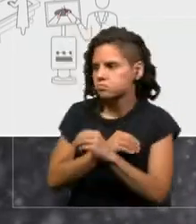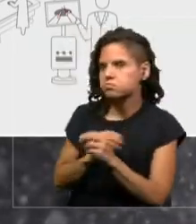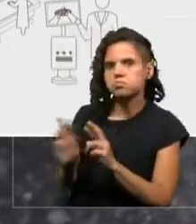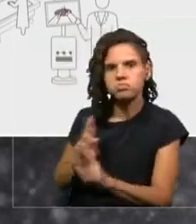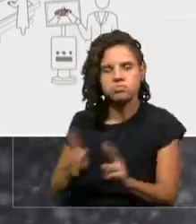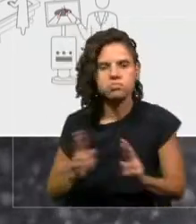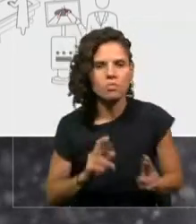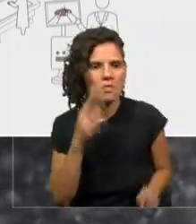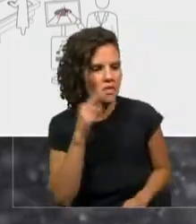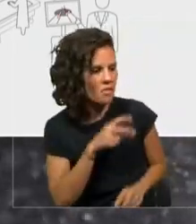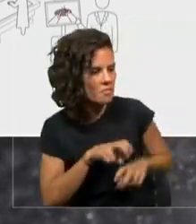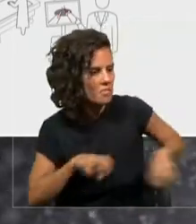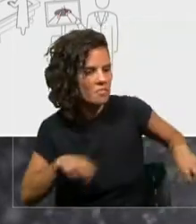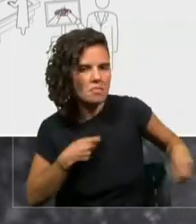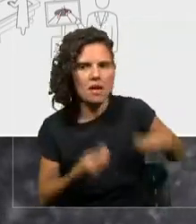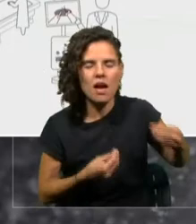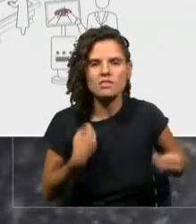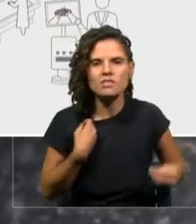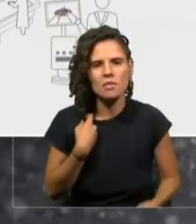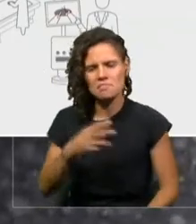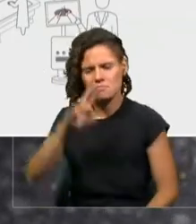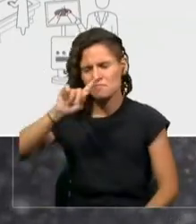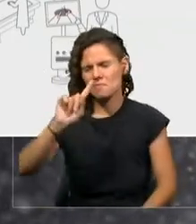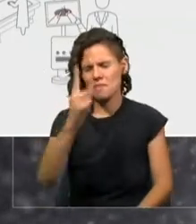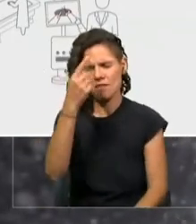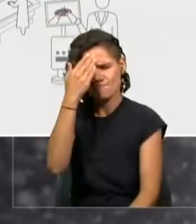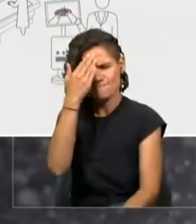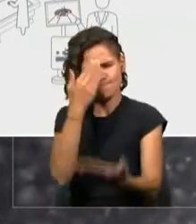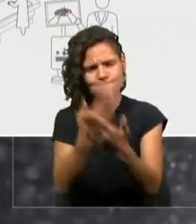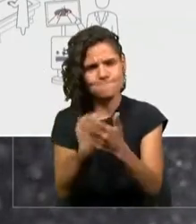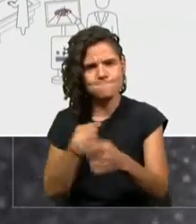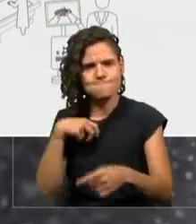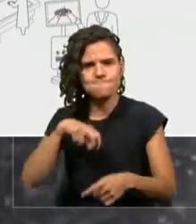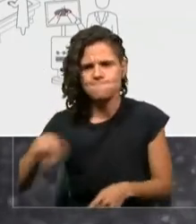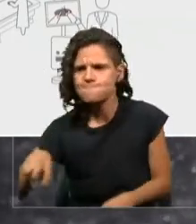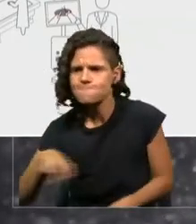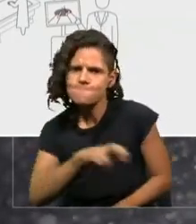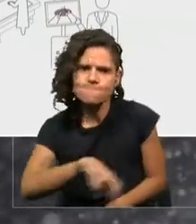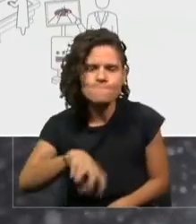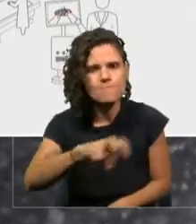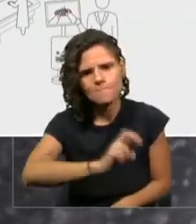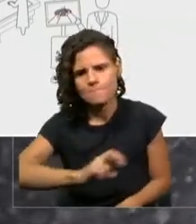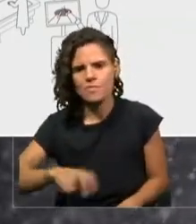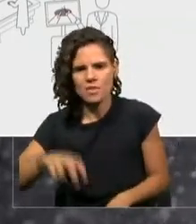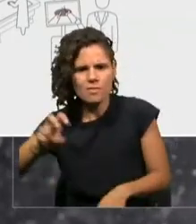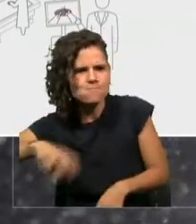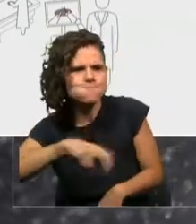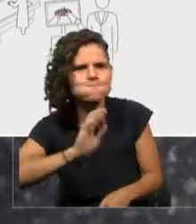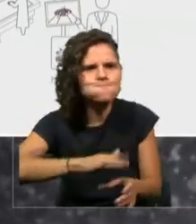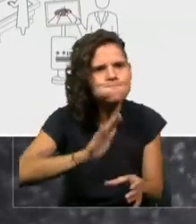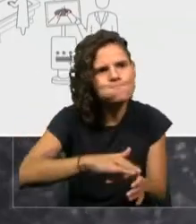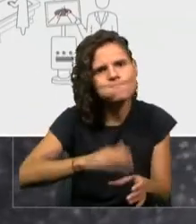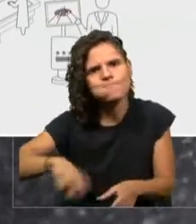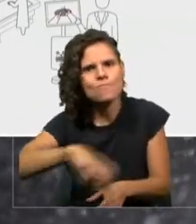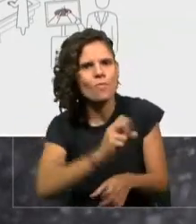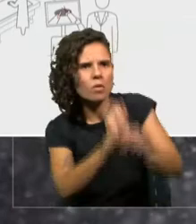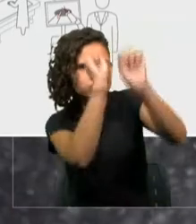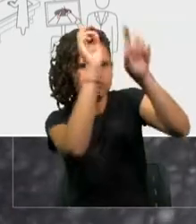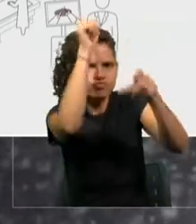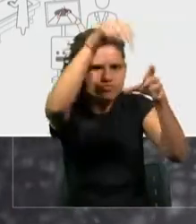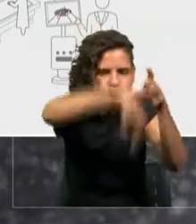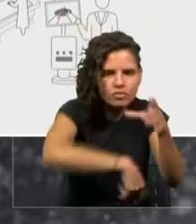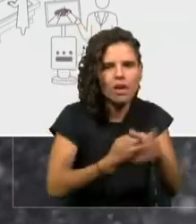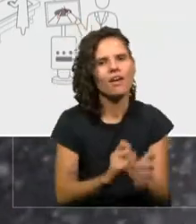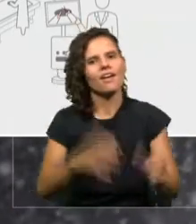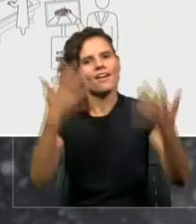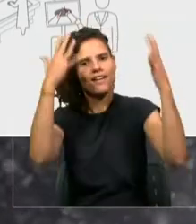y viendo en primera fila cómo hace una anotación uno de los jugadores. Eso es 5G sin necesidad de trasladarte a alguno de los